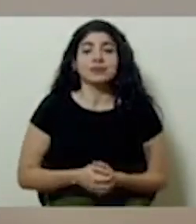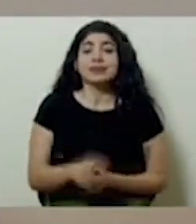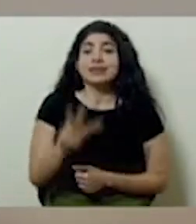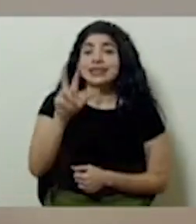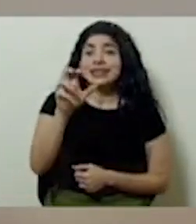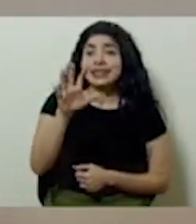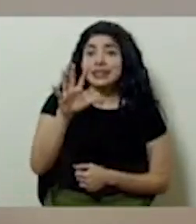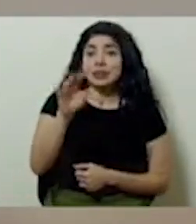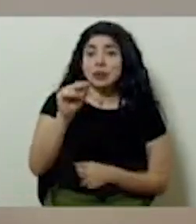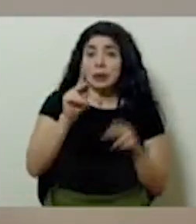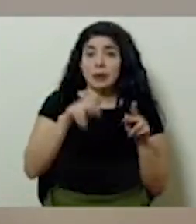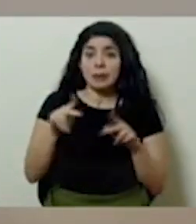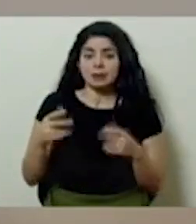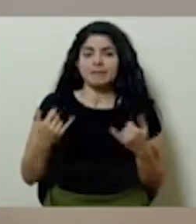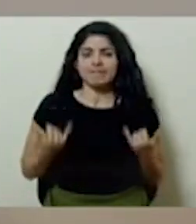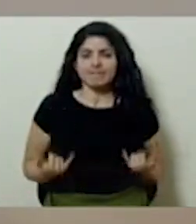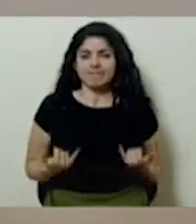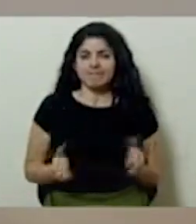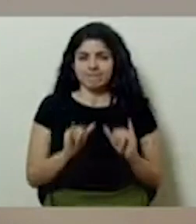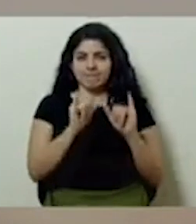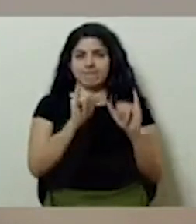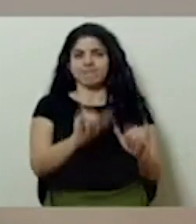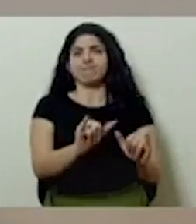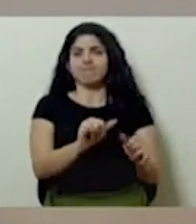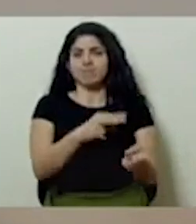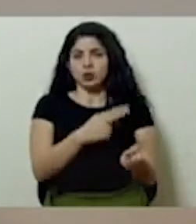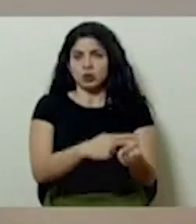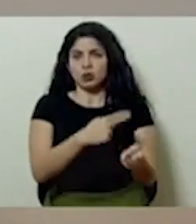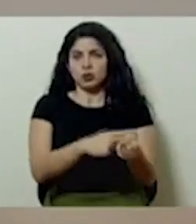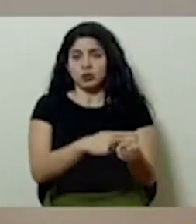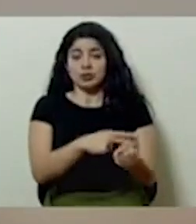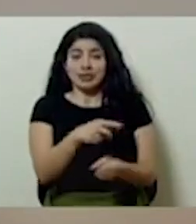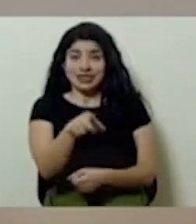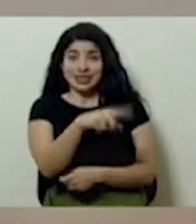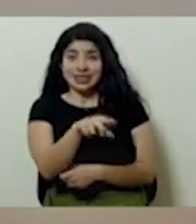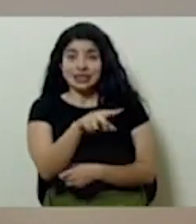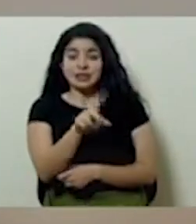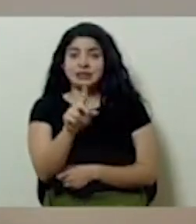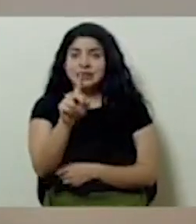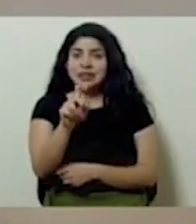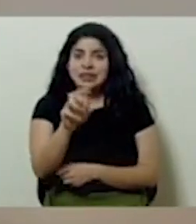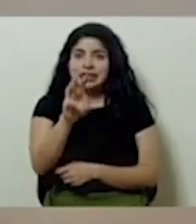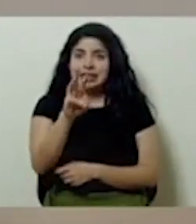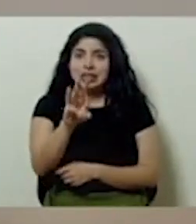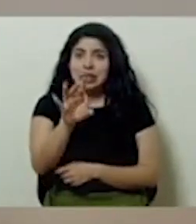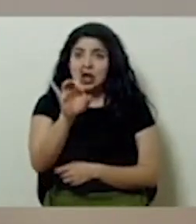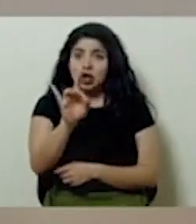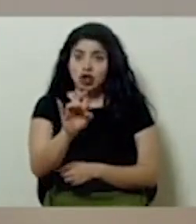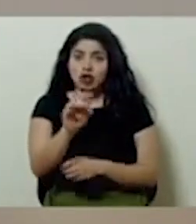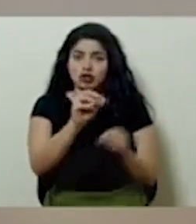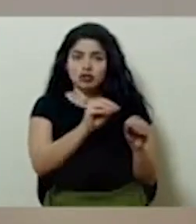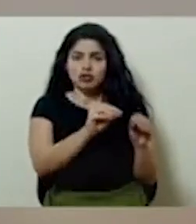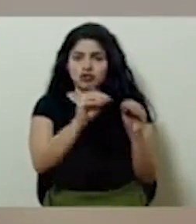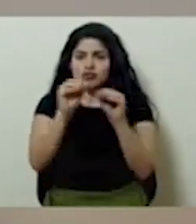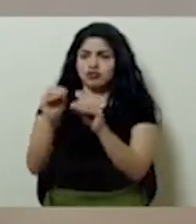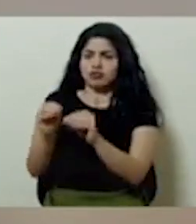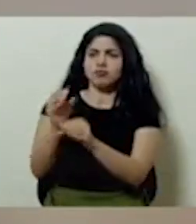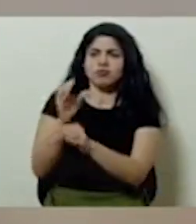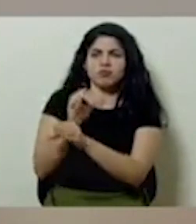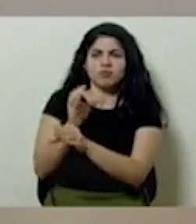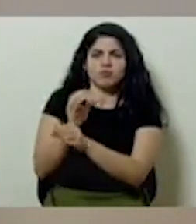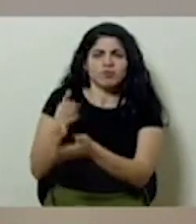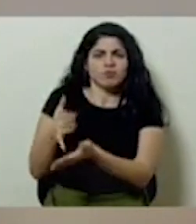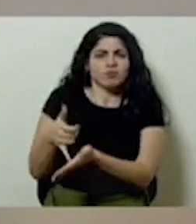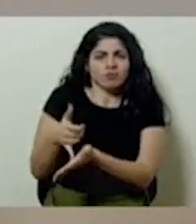350 personas se encuentran hospitalizadas. De estas, 168 se encuentran en unidades de cuidados